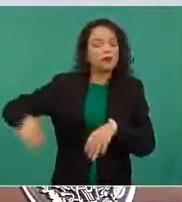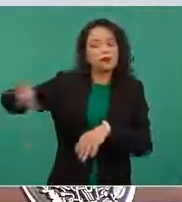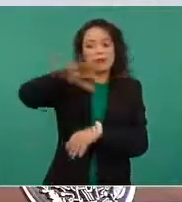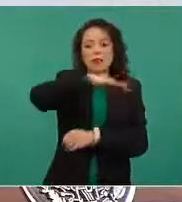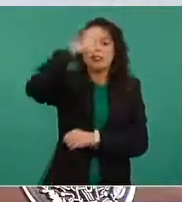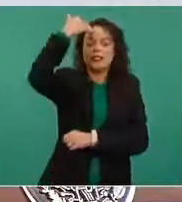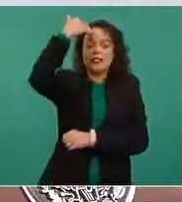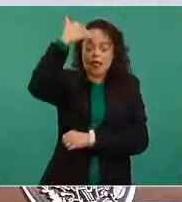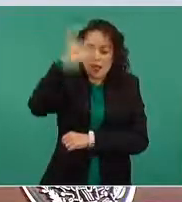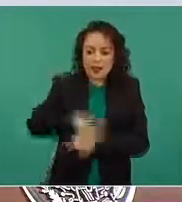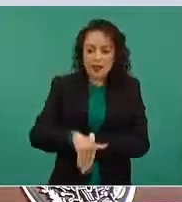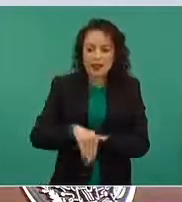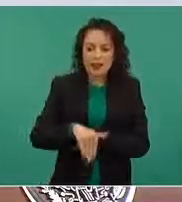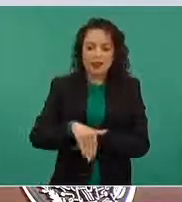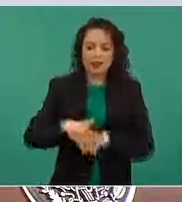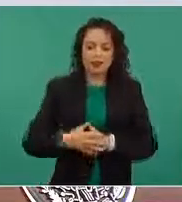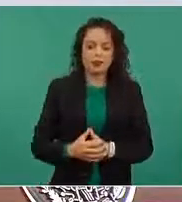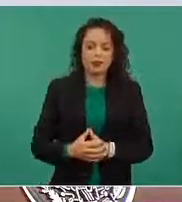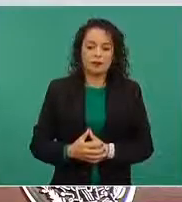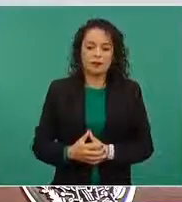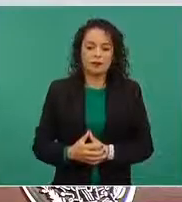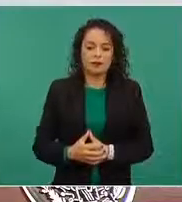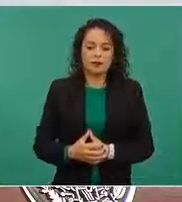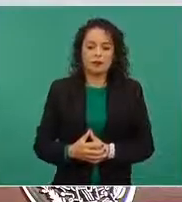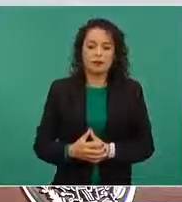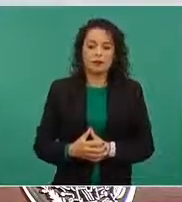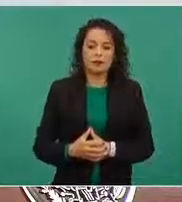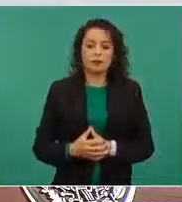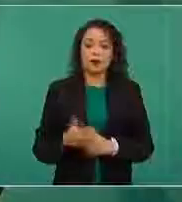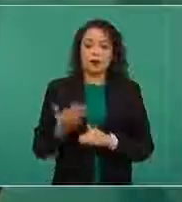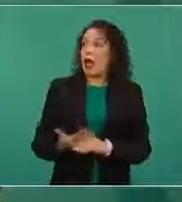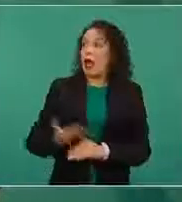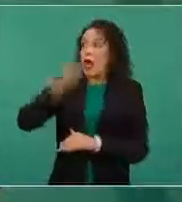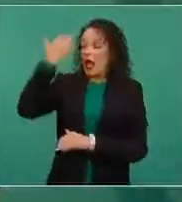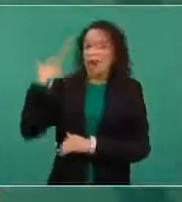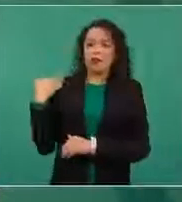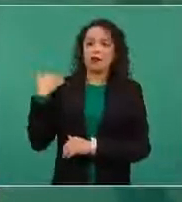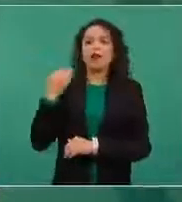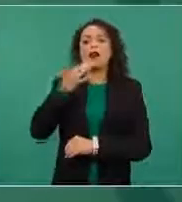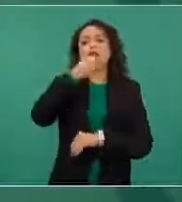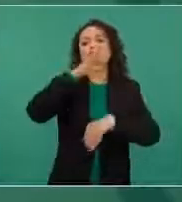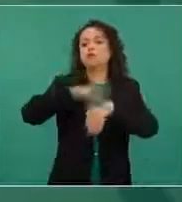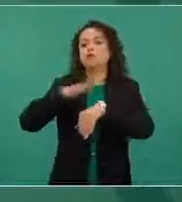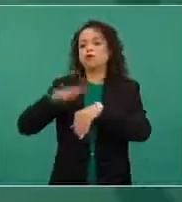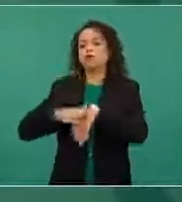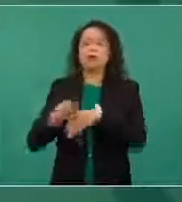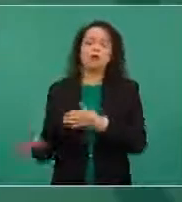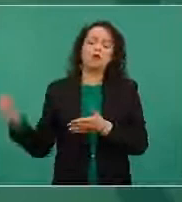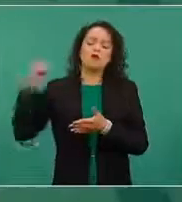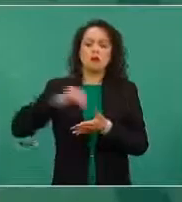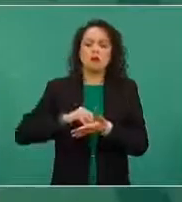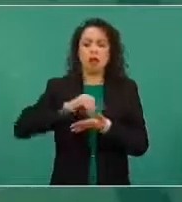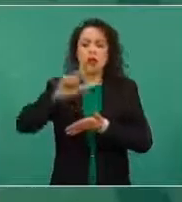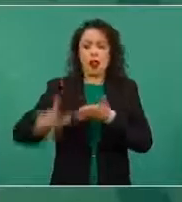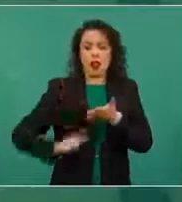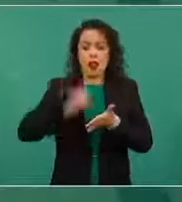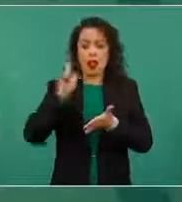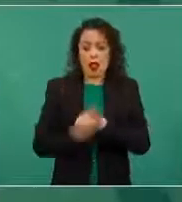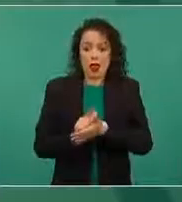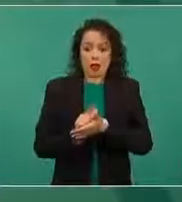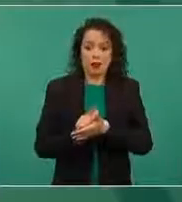impusieron la llamada reforma energética, en el gobierno